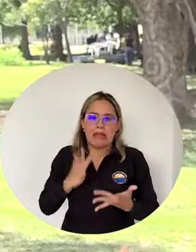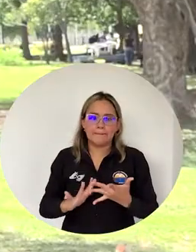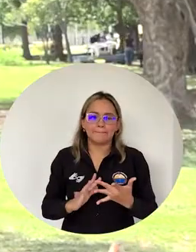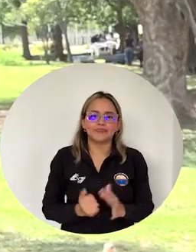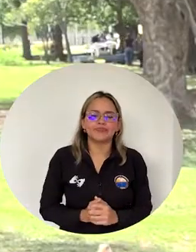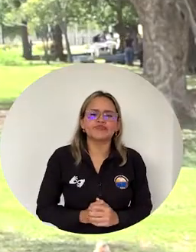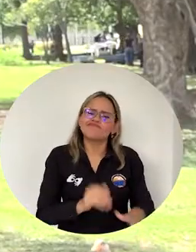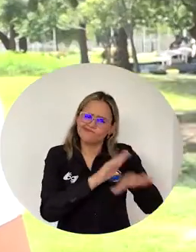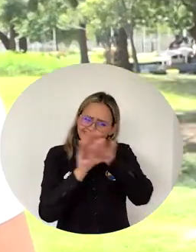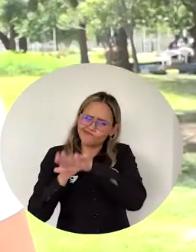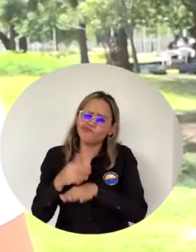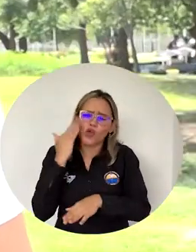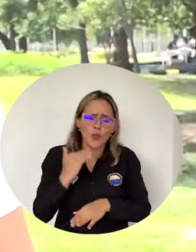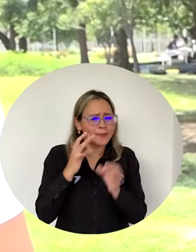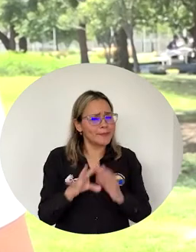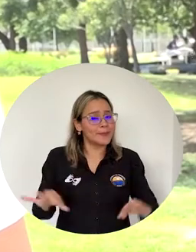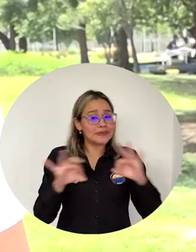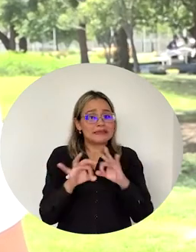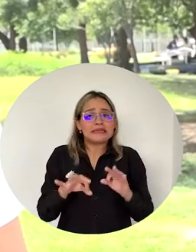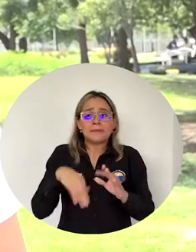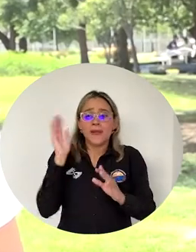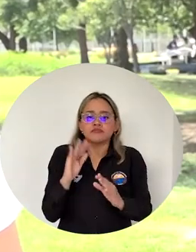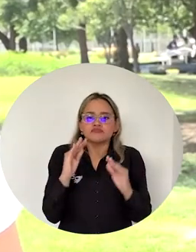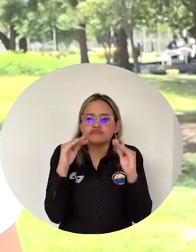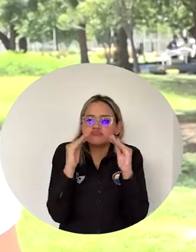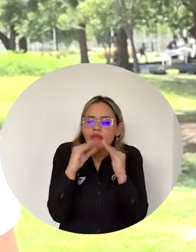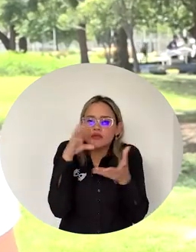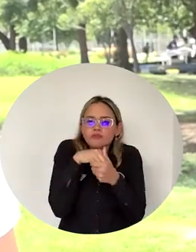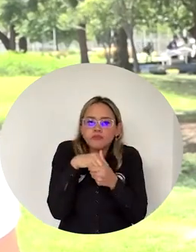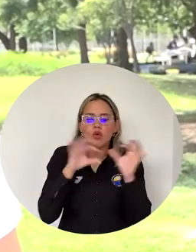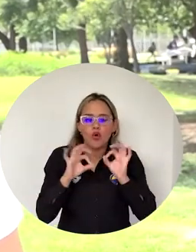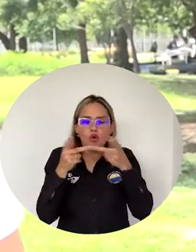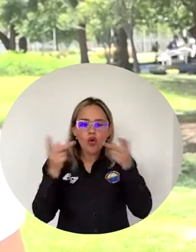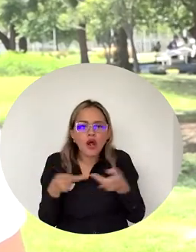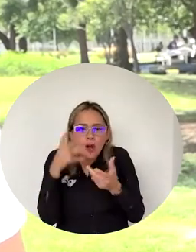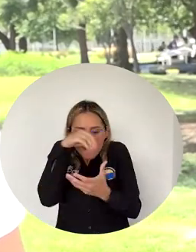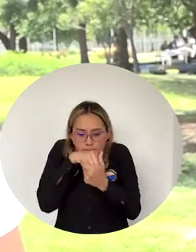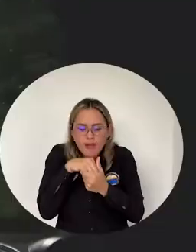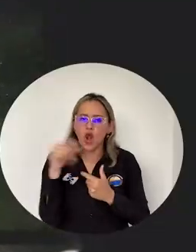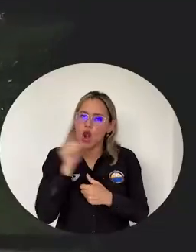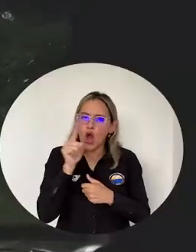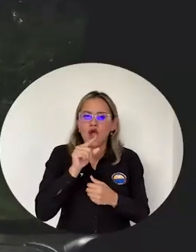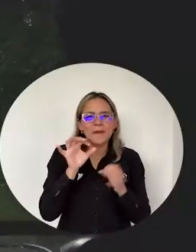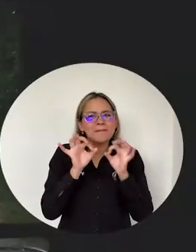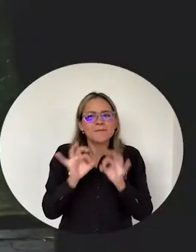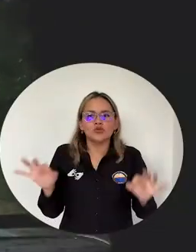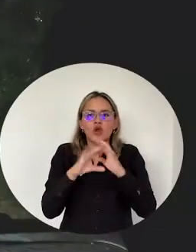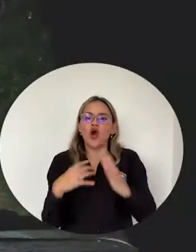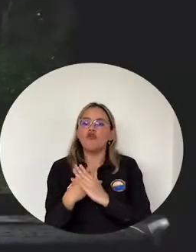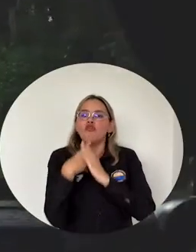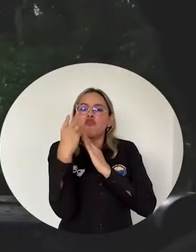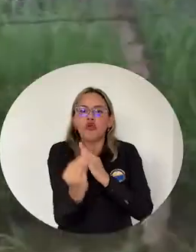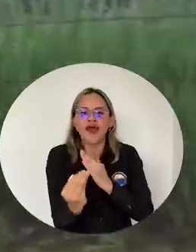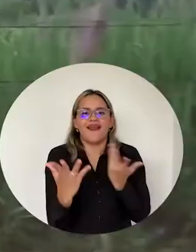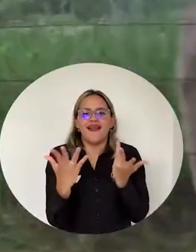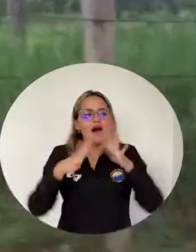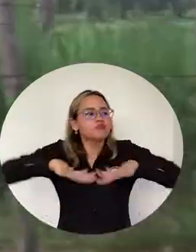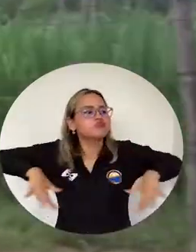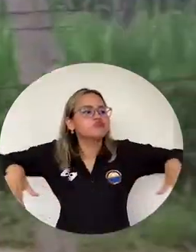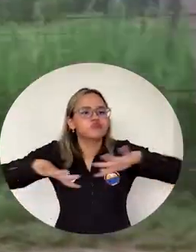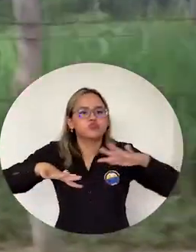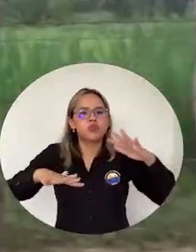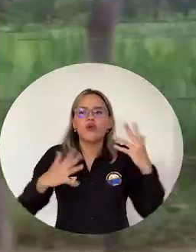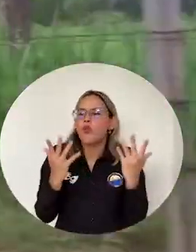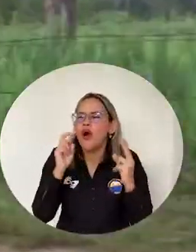del salón Salir de donde pronto estén trabajando Ir al campo, ir a los territorios Ir a conocer, ver la realidad de lo que está pasando